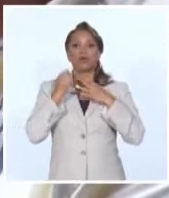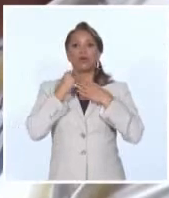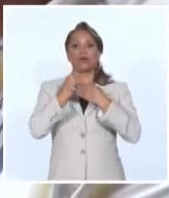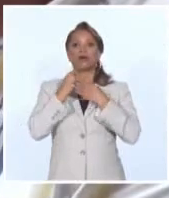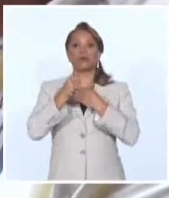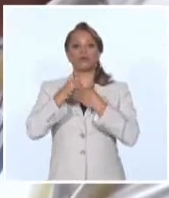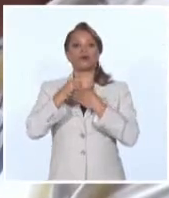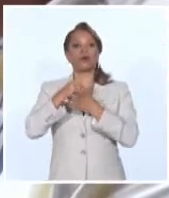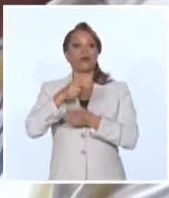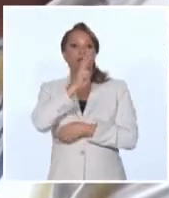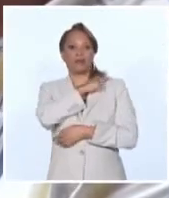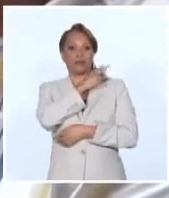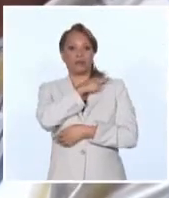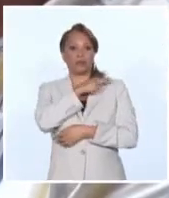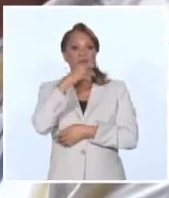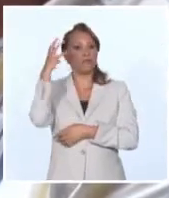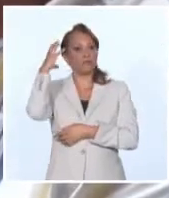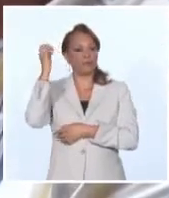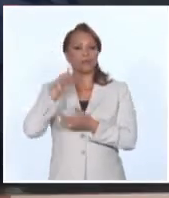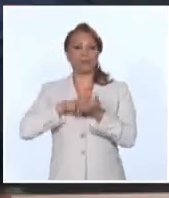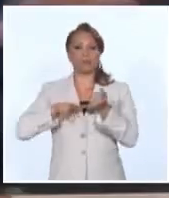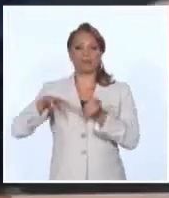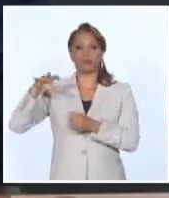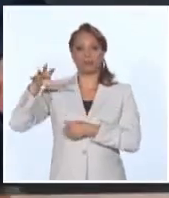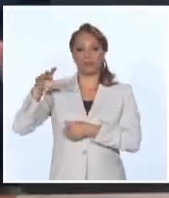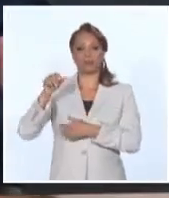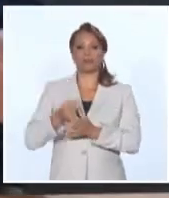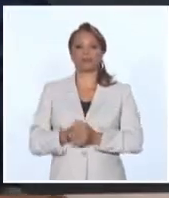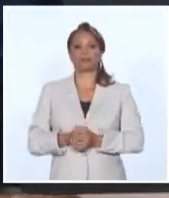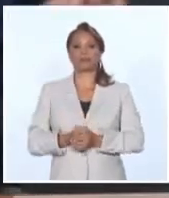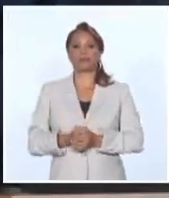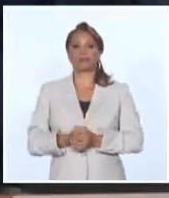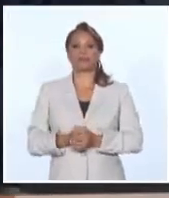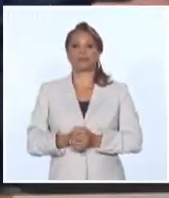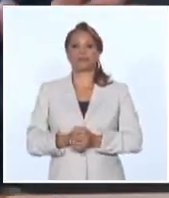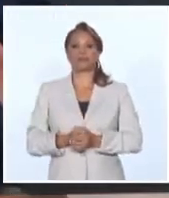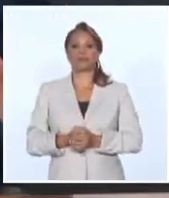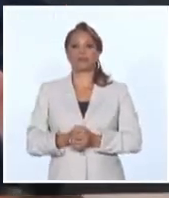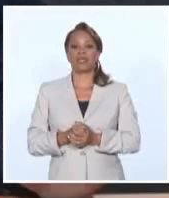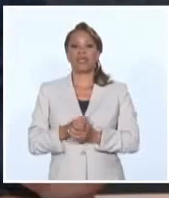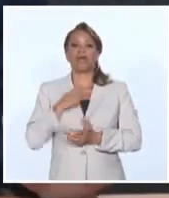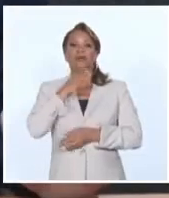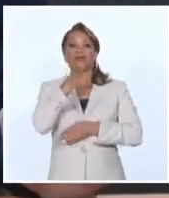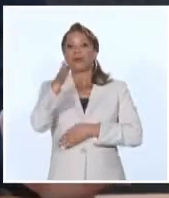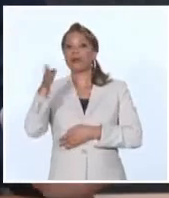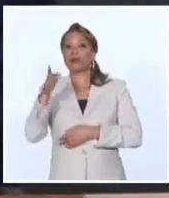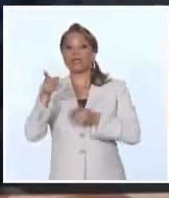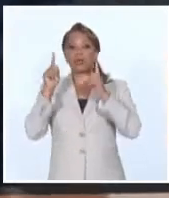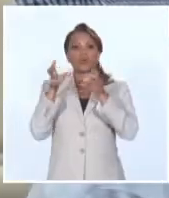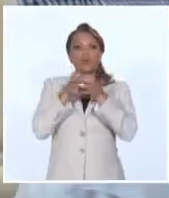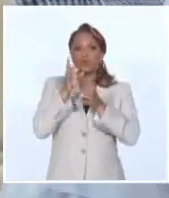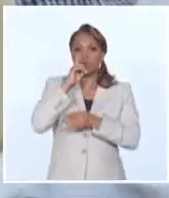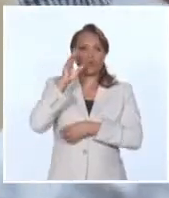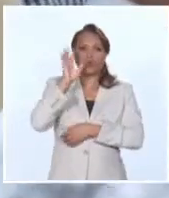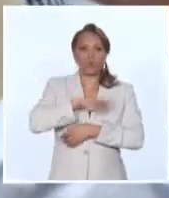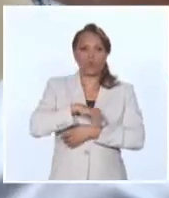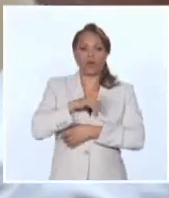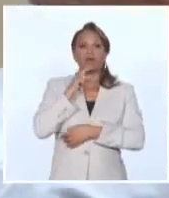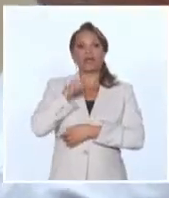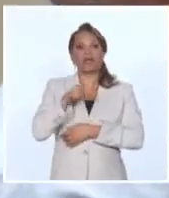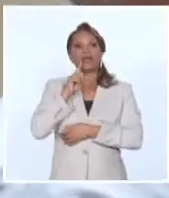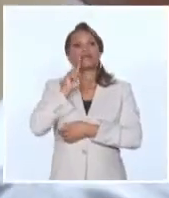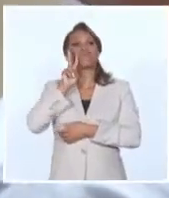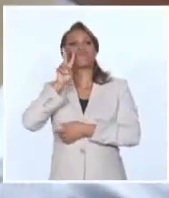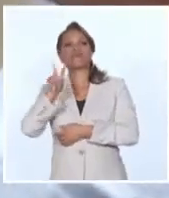pinareñas en los lugares que más lo requieran. Nadie va a hacer reuniones, repito, todo el mundo para el terreno, para entonces ya